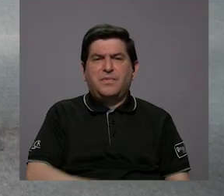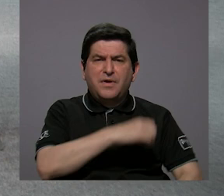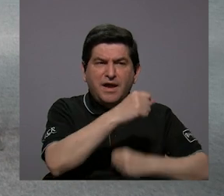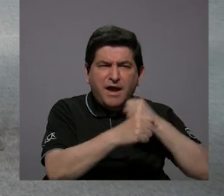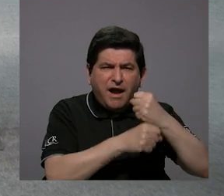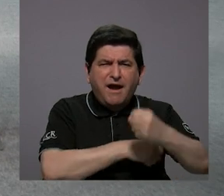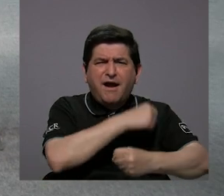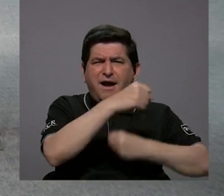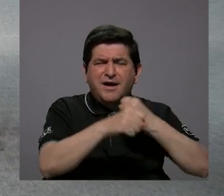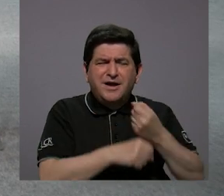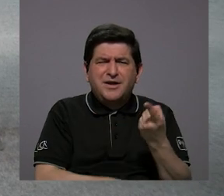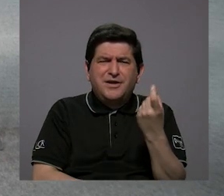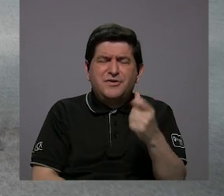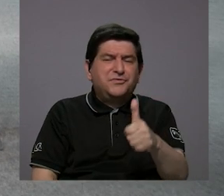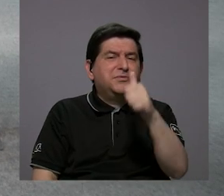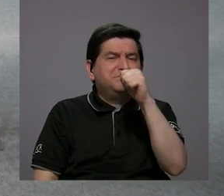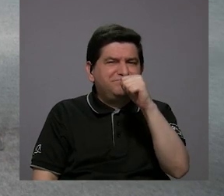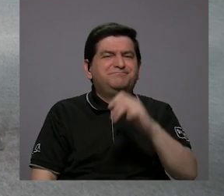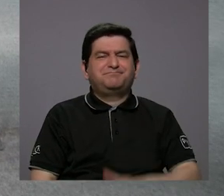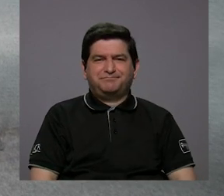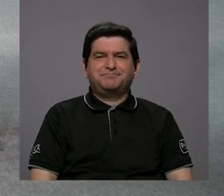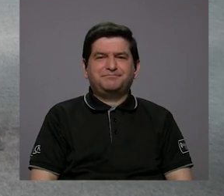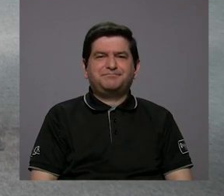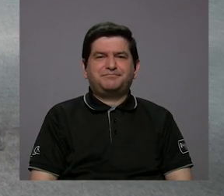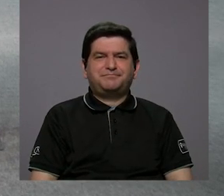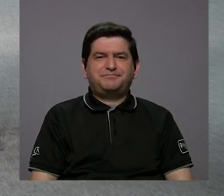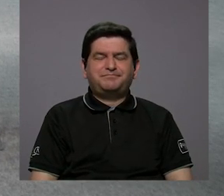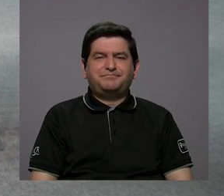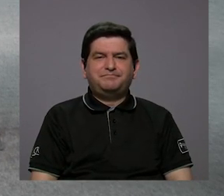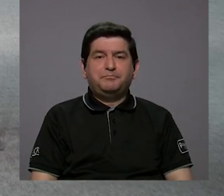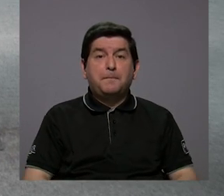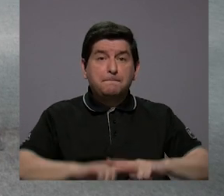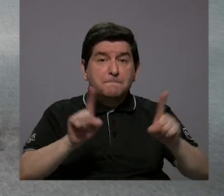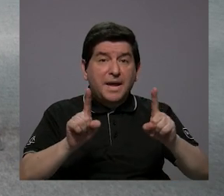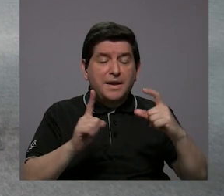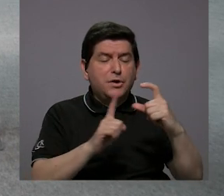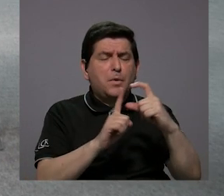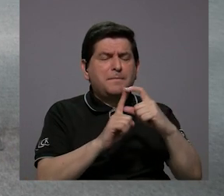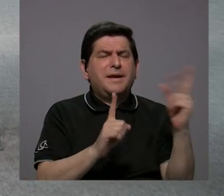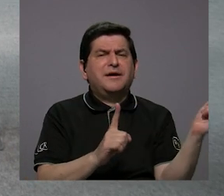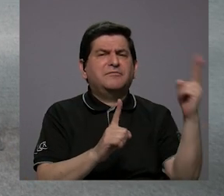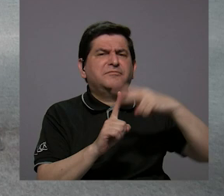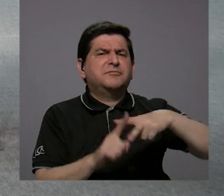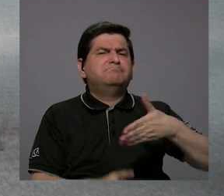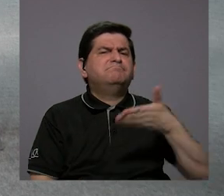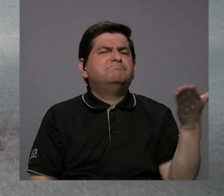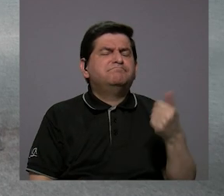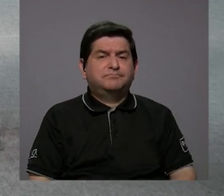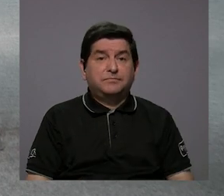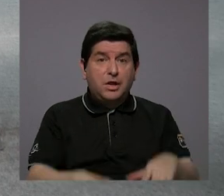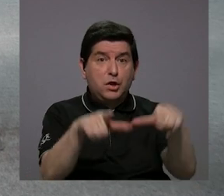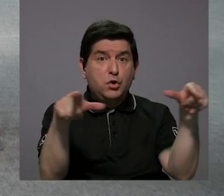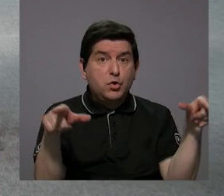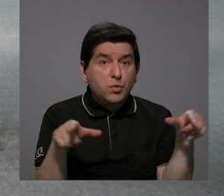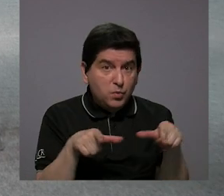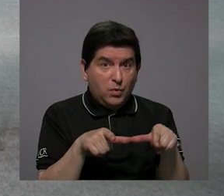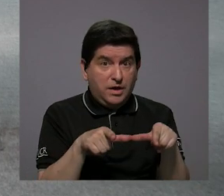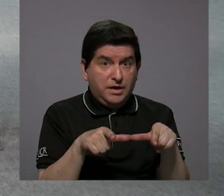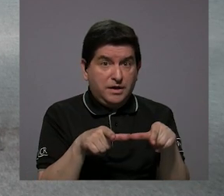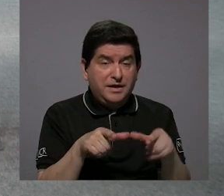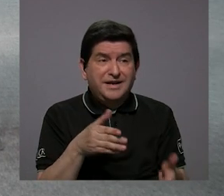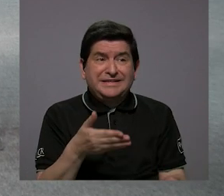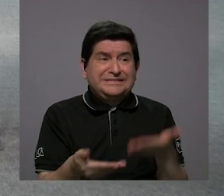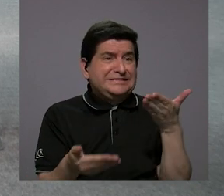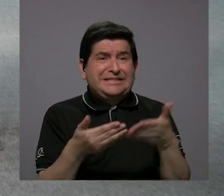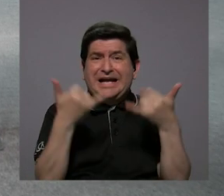años ha habido escasez de agua, ¿verdad? Pero este término aplica más que todo a lugares en donde